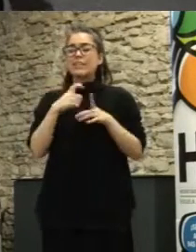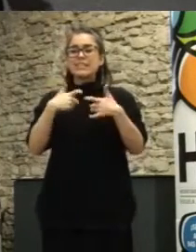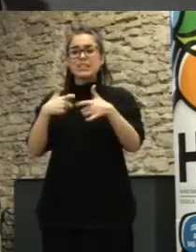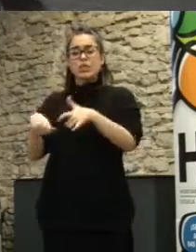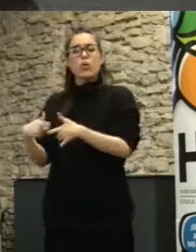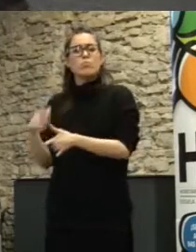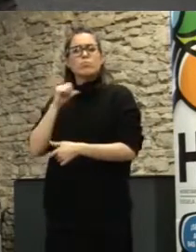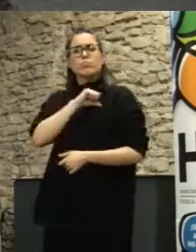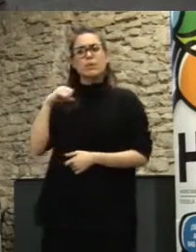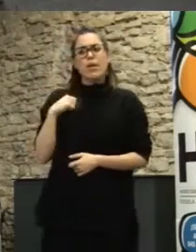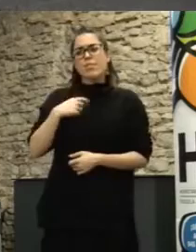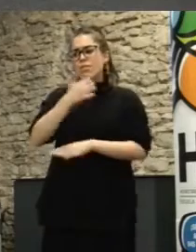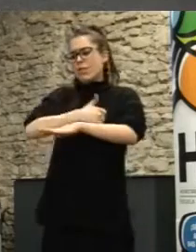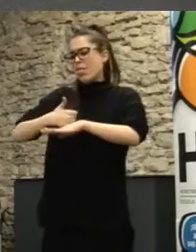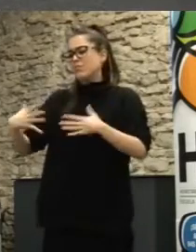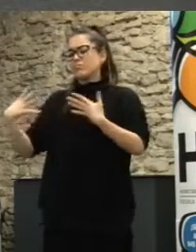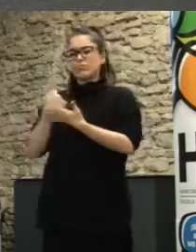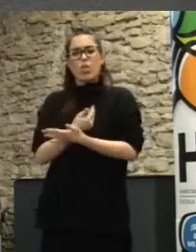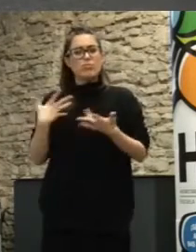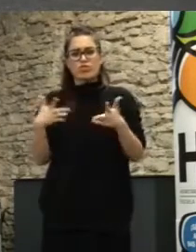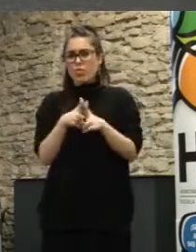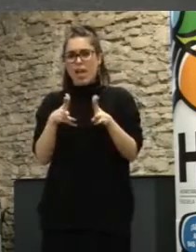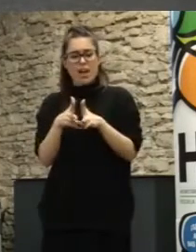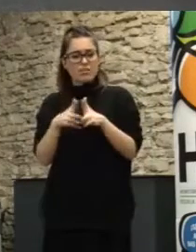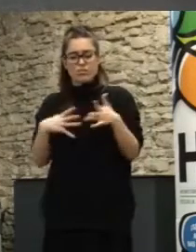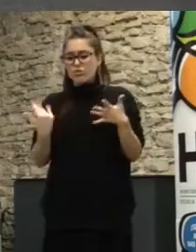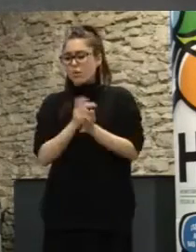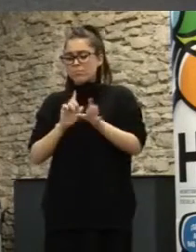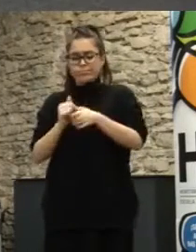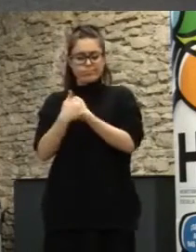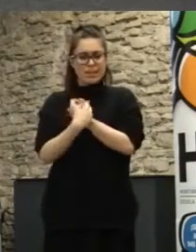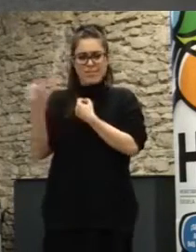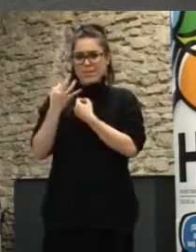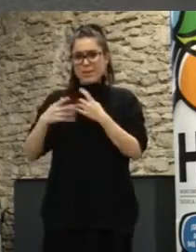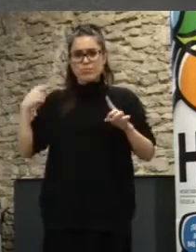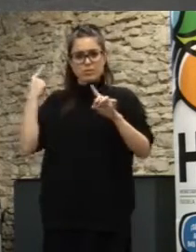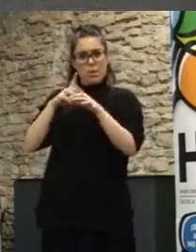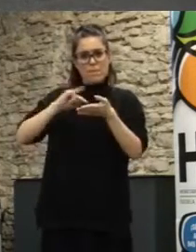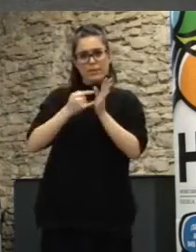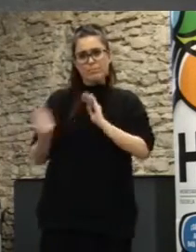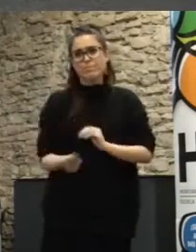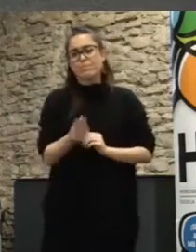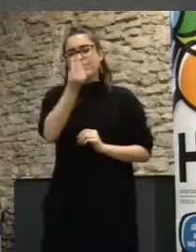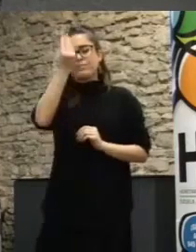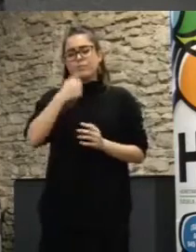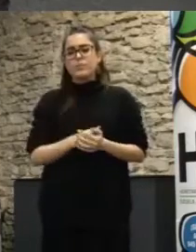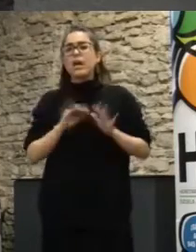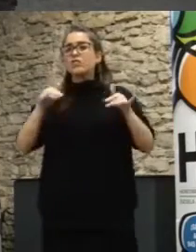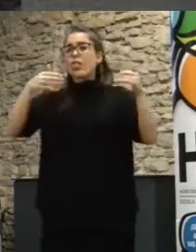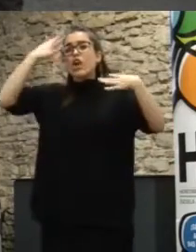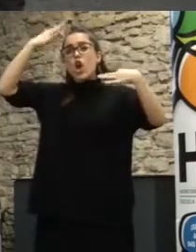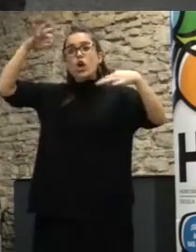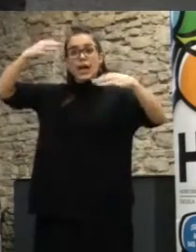todos tienen cabida colectivos sociales para aportar en los proyectos por tanto tiene una lógica abierta